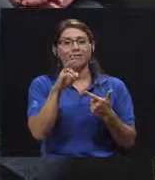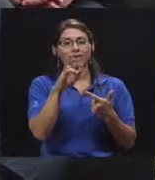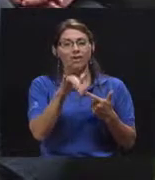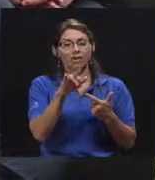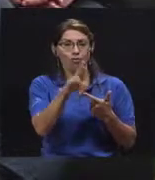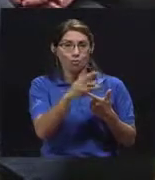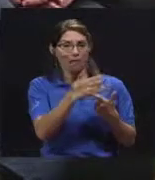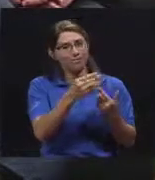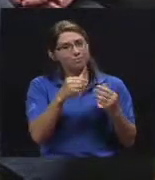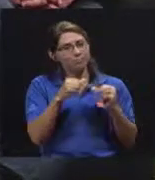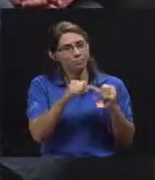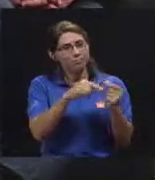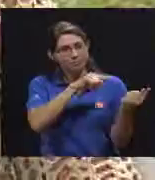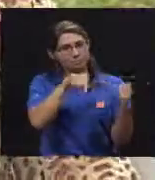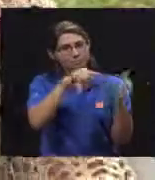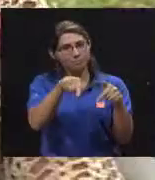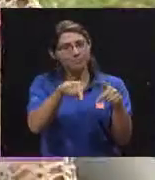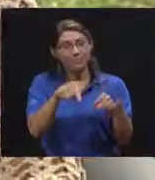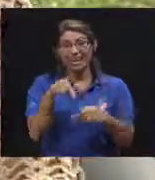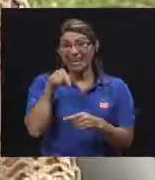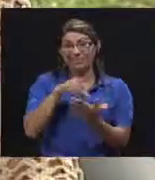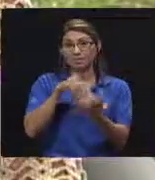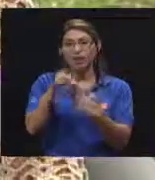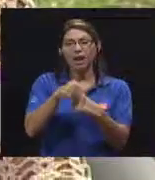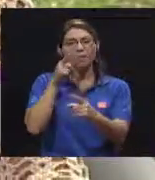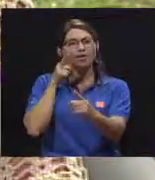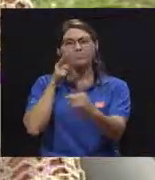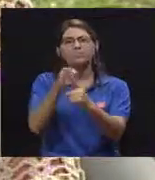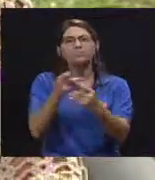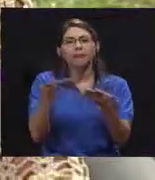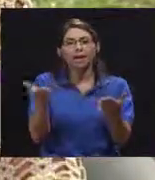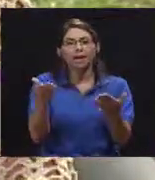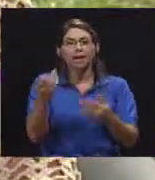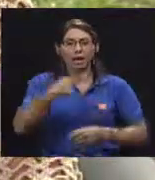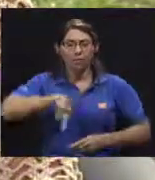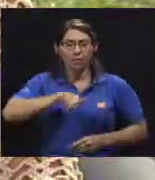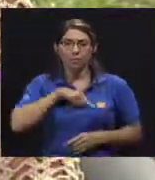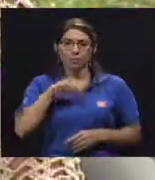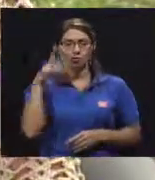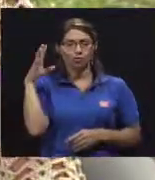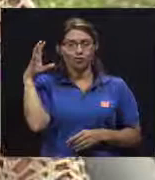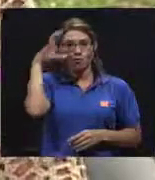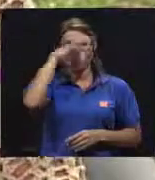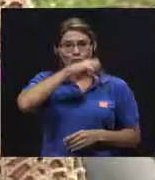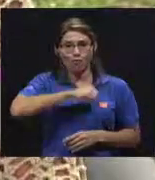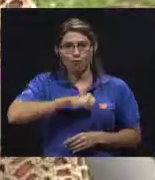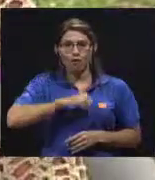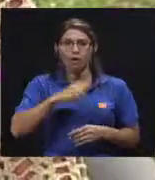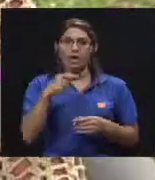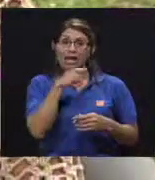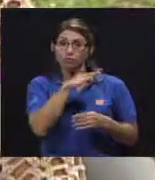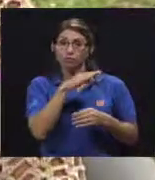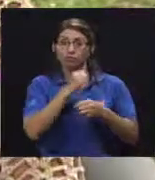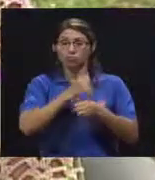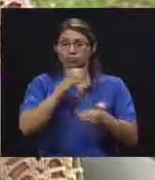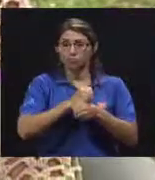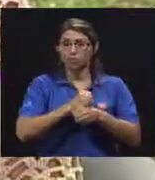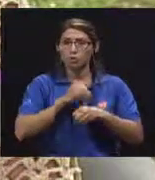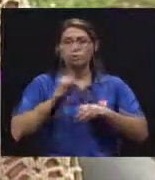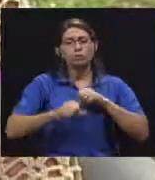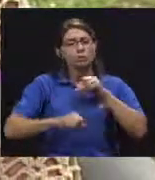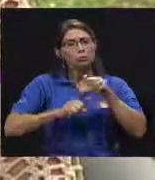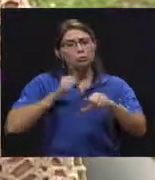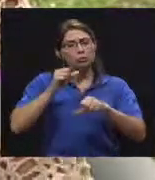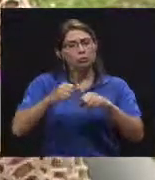Ricense. por supuesto que la idea de este programa era para concienciarnos, Pablo, que definitivamente es un esfuerzo muy valioso, el gasto de